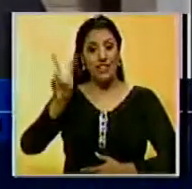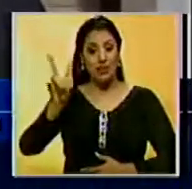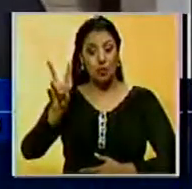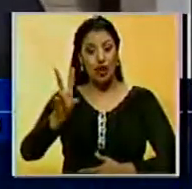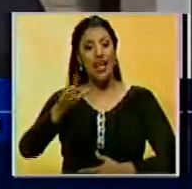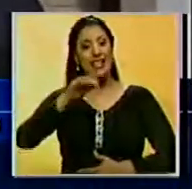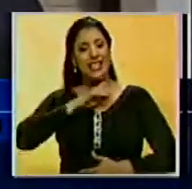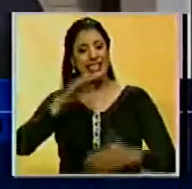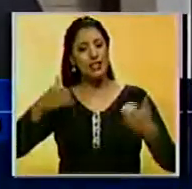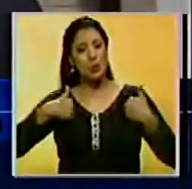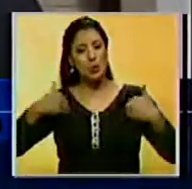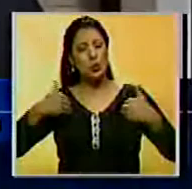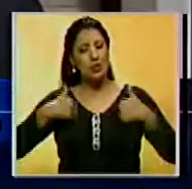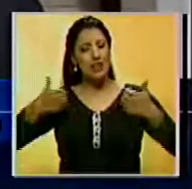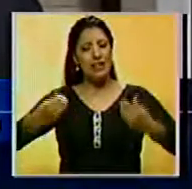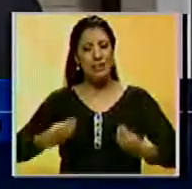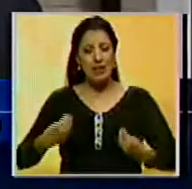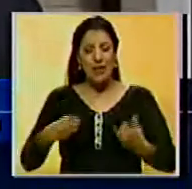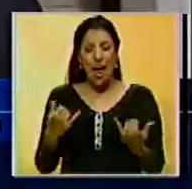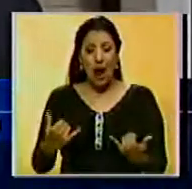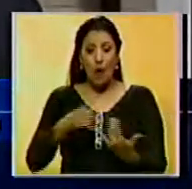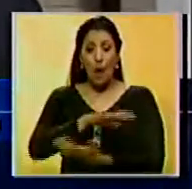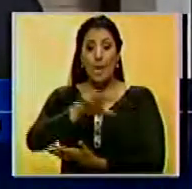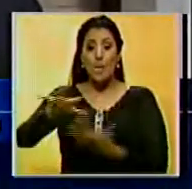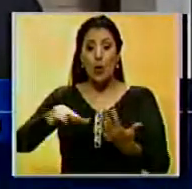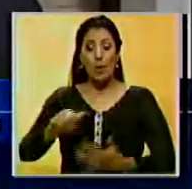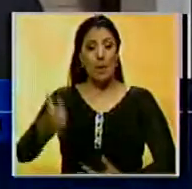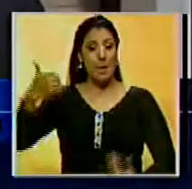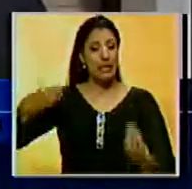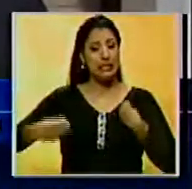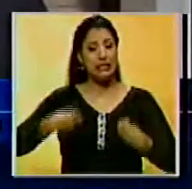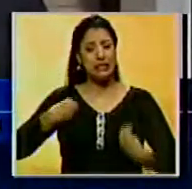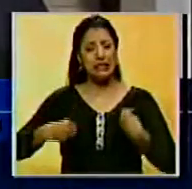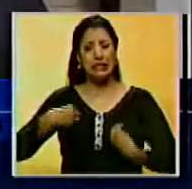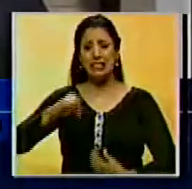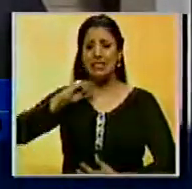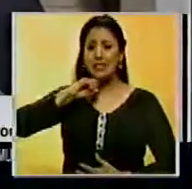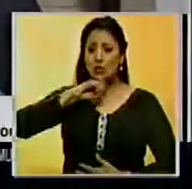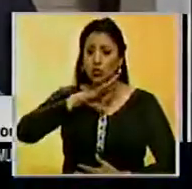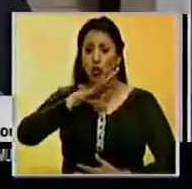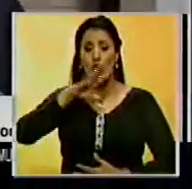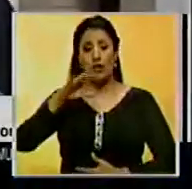que está sufriendo y que está viviendo la situación más angustiosa de su historia republicana.